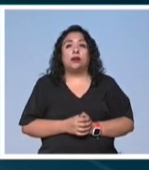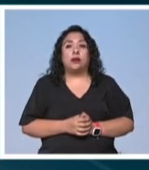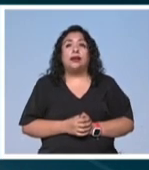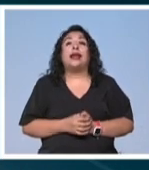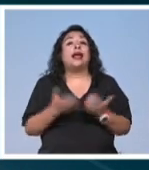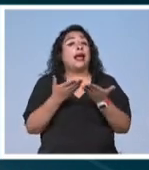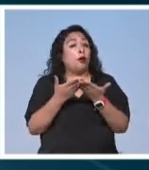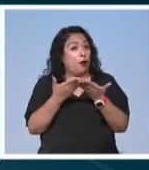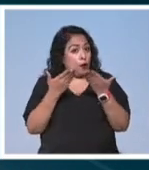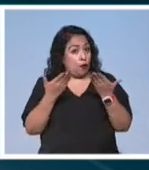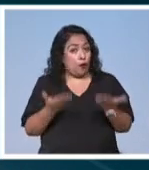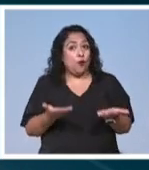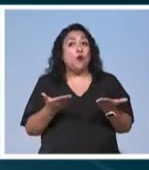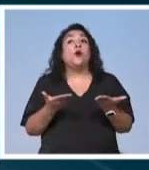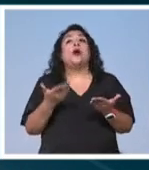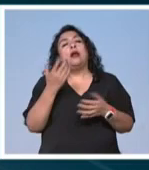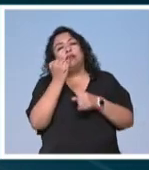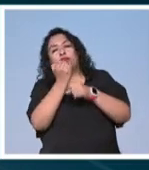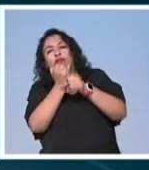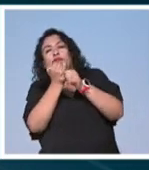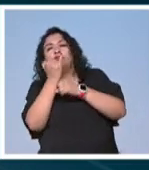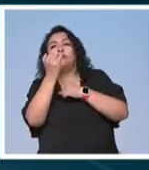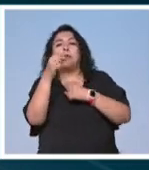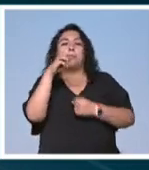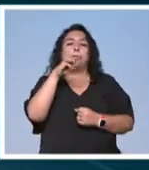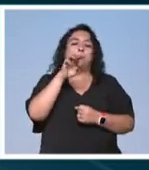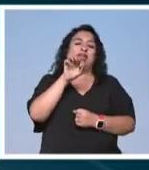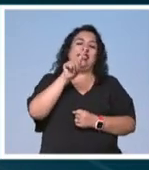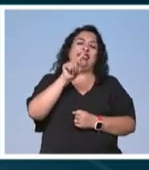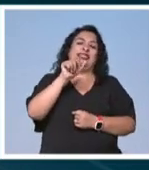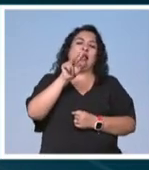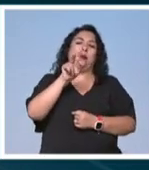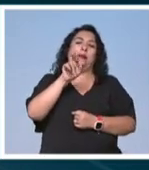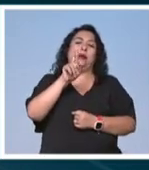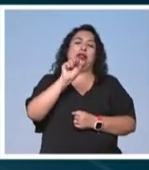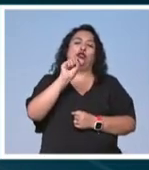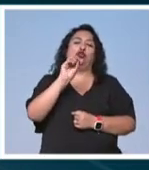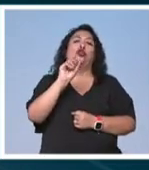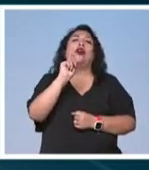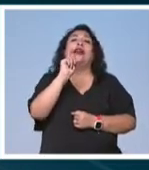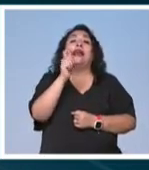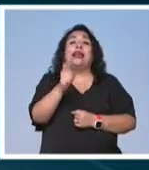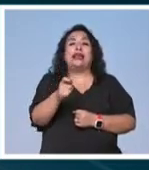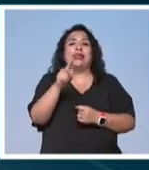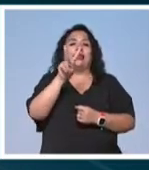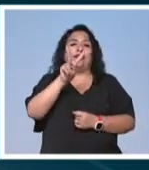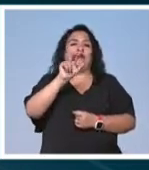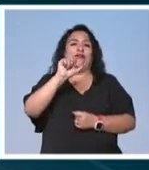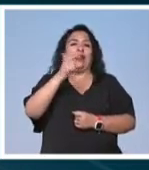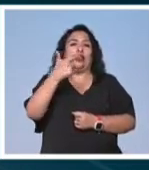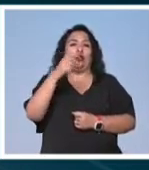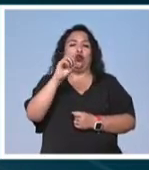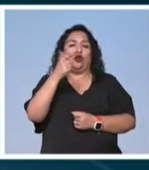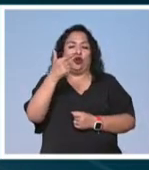Llegó el momento de explorar el metaverso. ¿Qué mejor guía que Vincent Van Gogh?